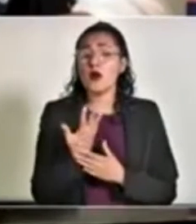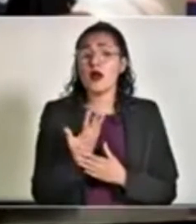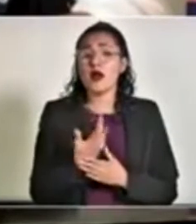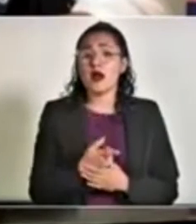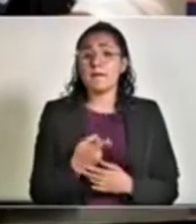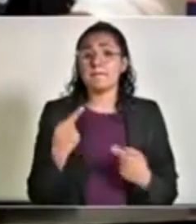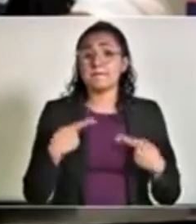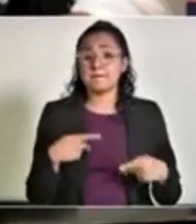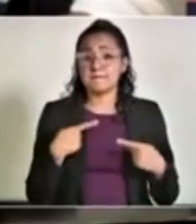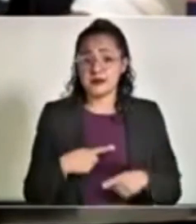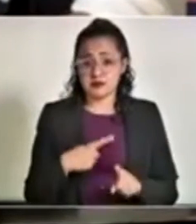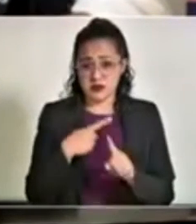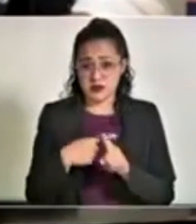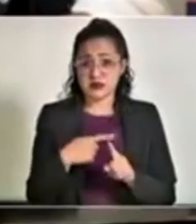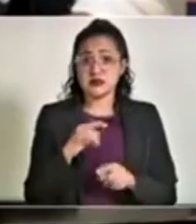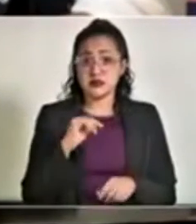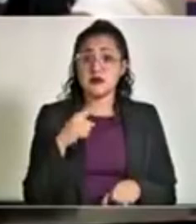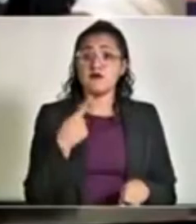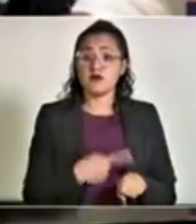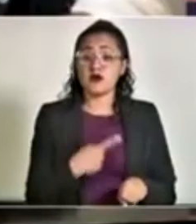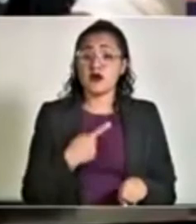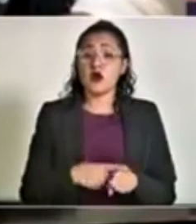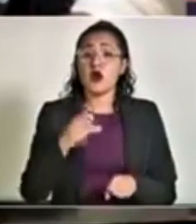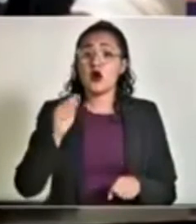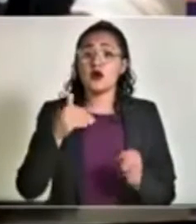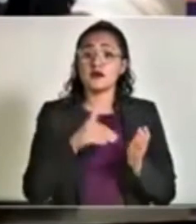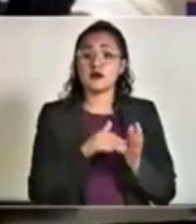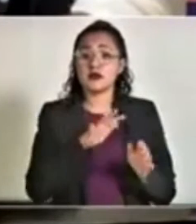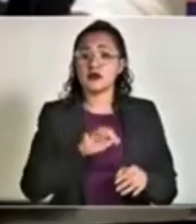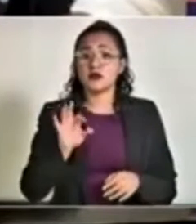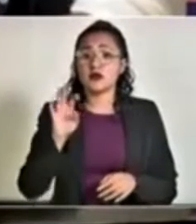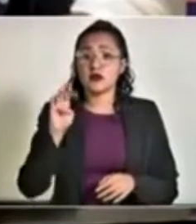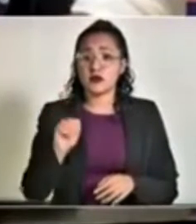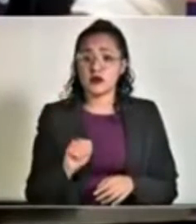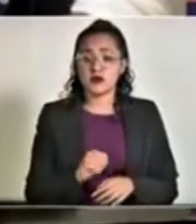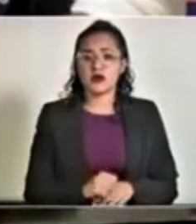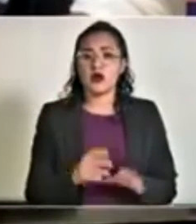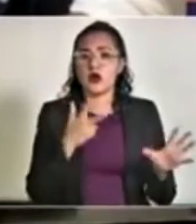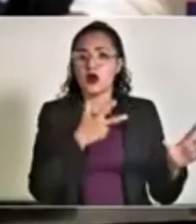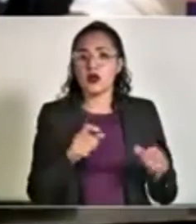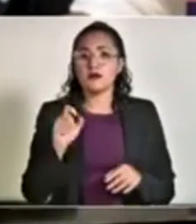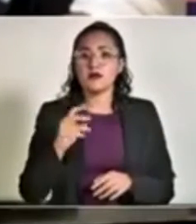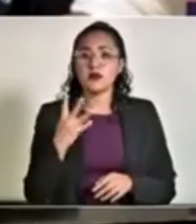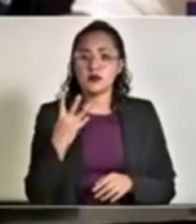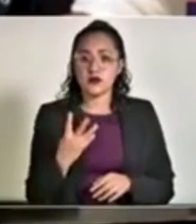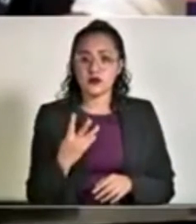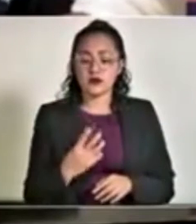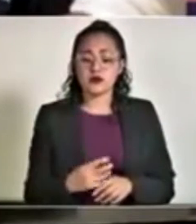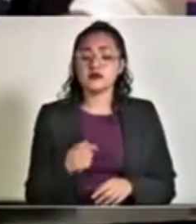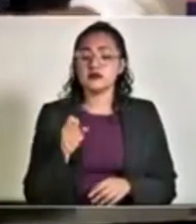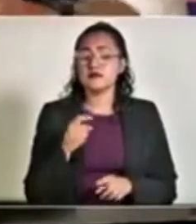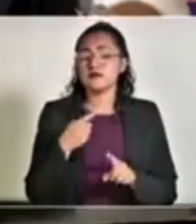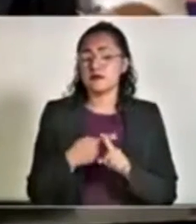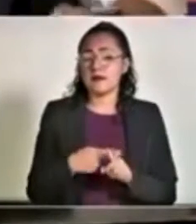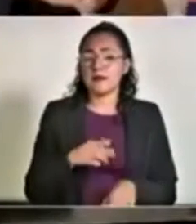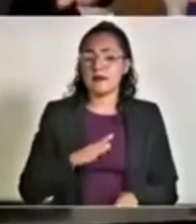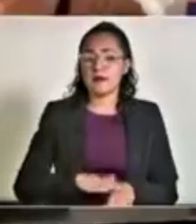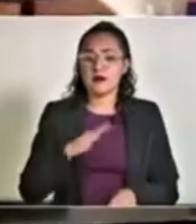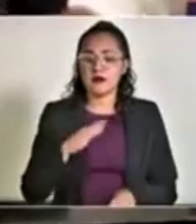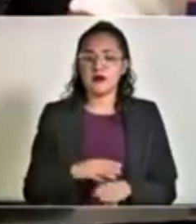positivos es de 11,549, 824 positivos más